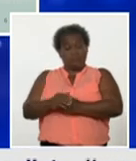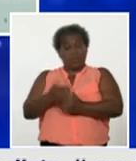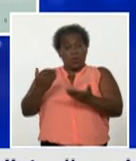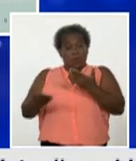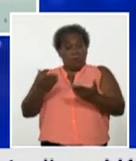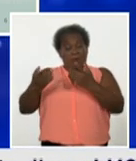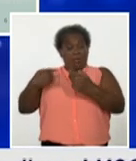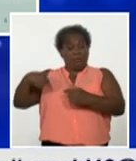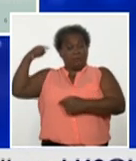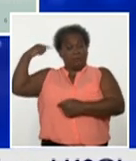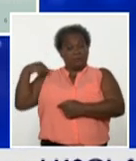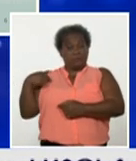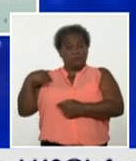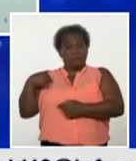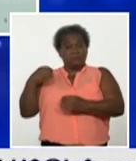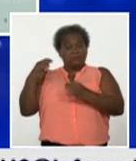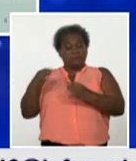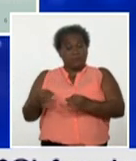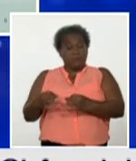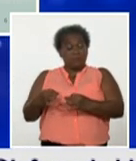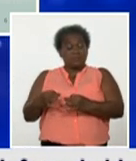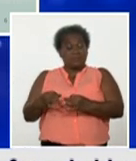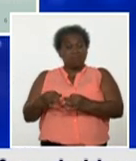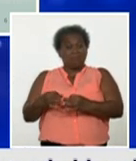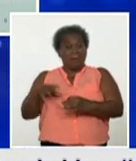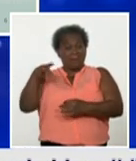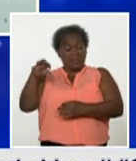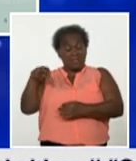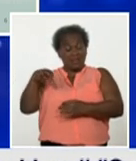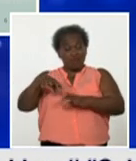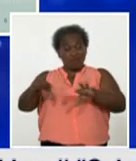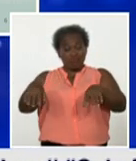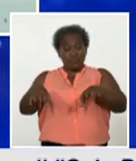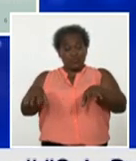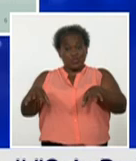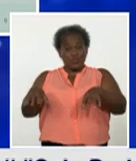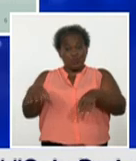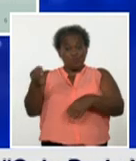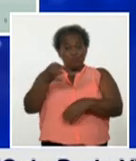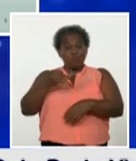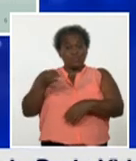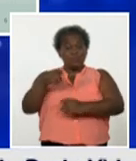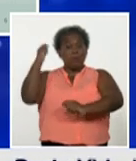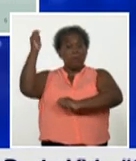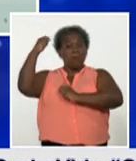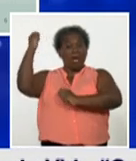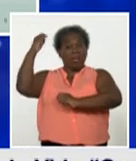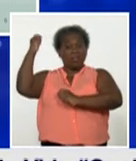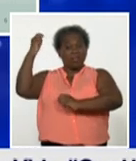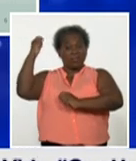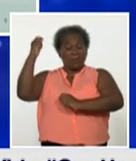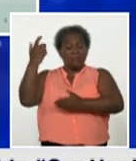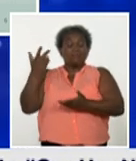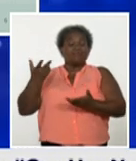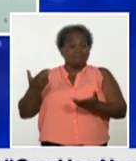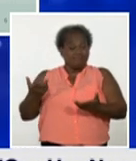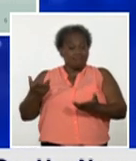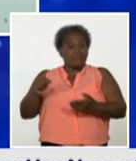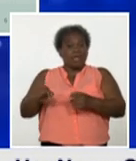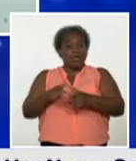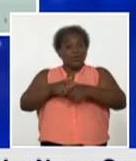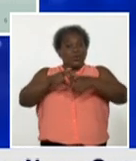realmente están enfrentando una situación en el municipio de Mantua que ha ido incrementando los casos